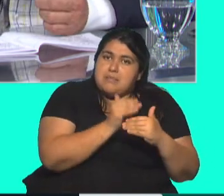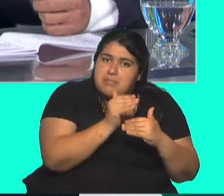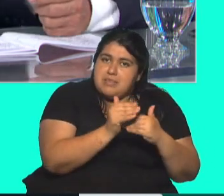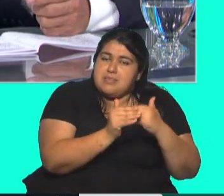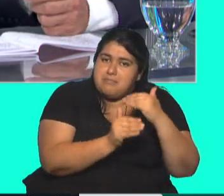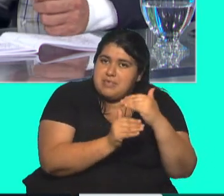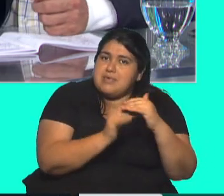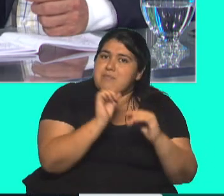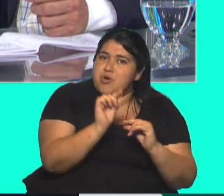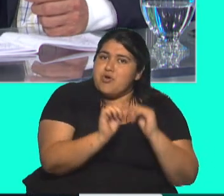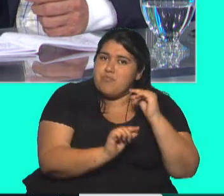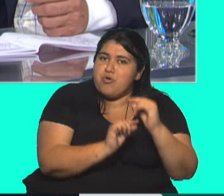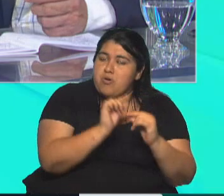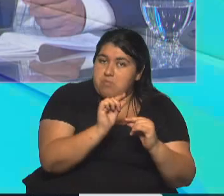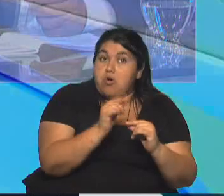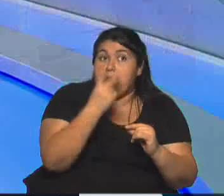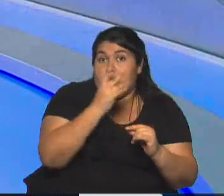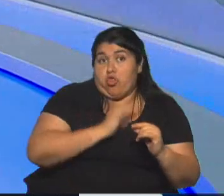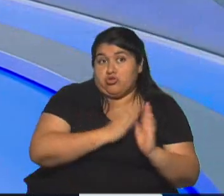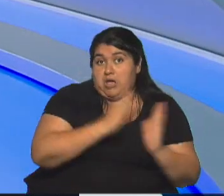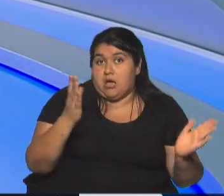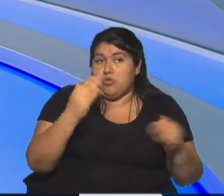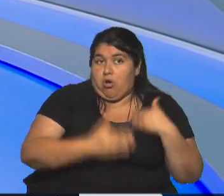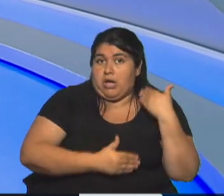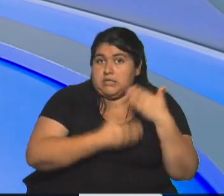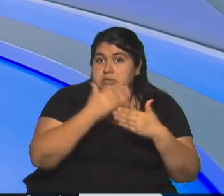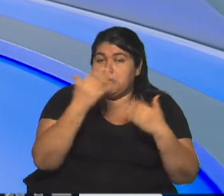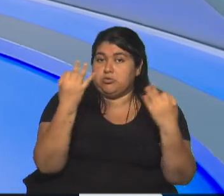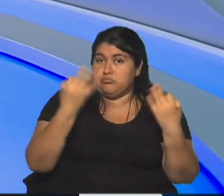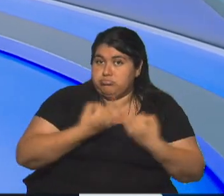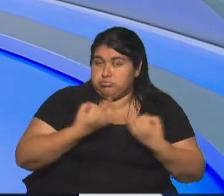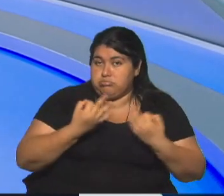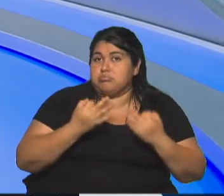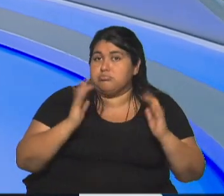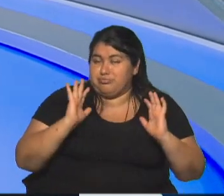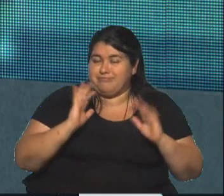crecimiento. Sí. No en el 10, pero son dos años consecutivos de crecimiento y a estos niveles que no es poco. Gracias, Rú.